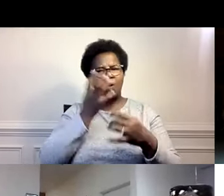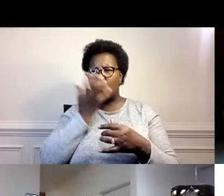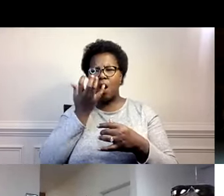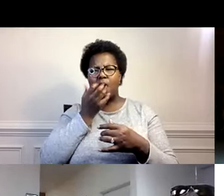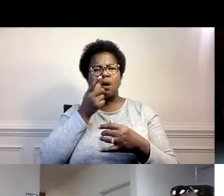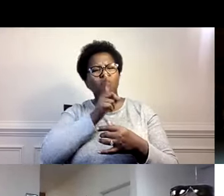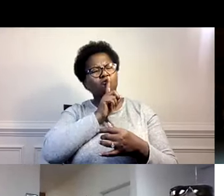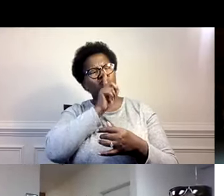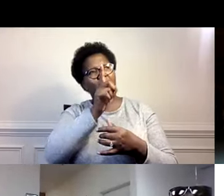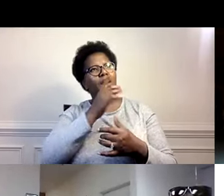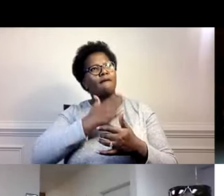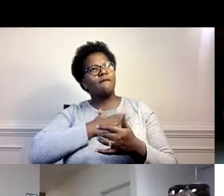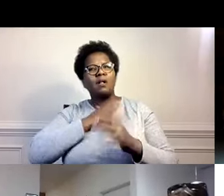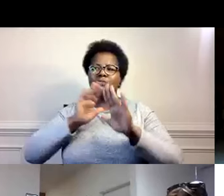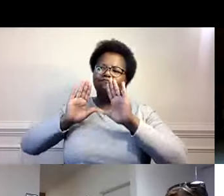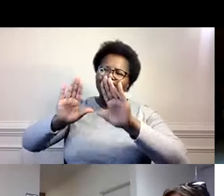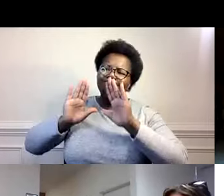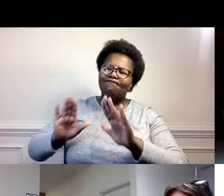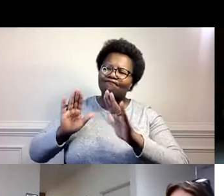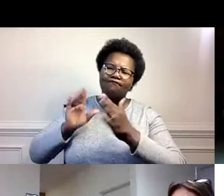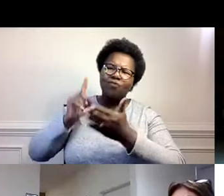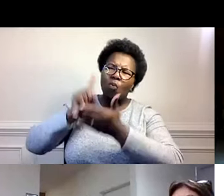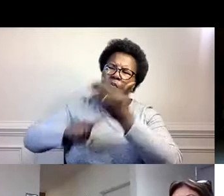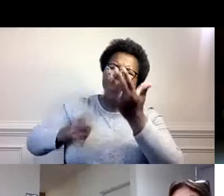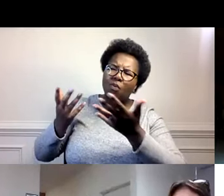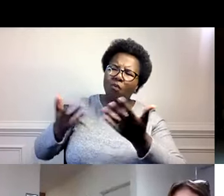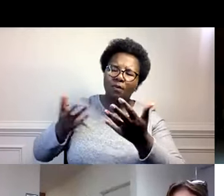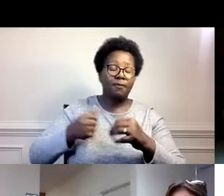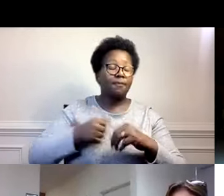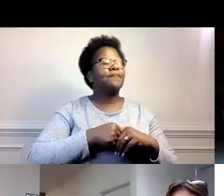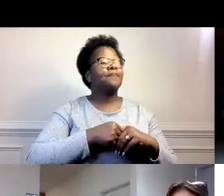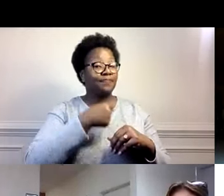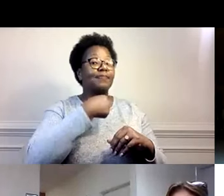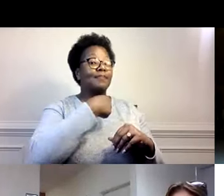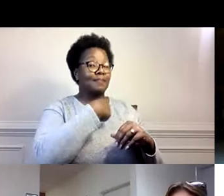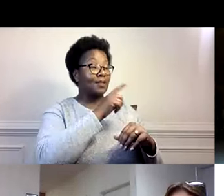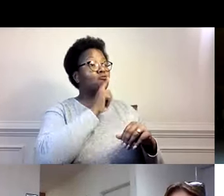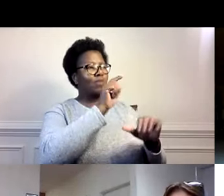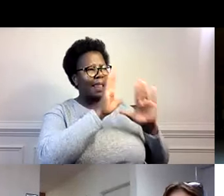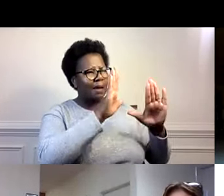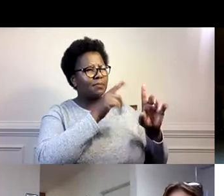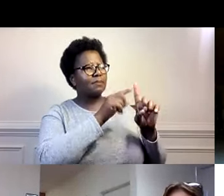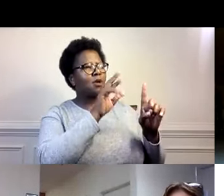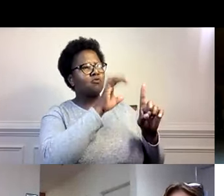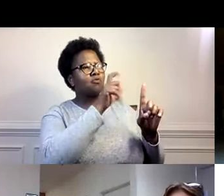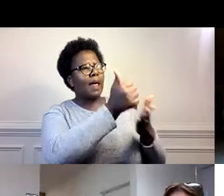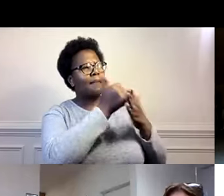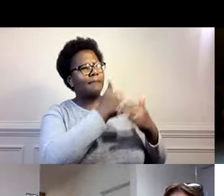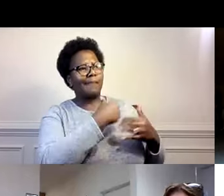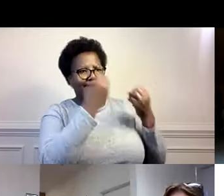¿Qué es lo que aprecias de ella? Bueno, yo aprecio mucho que Rosa me ayude